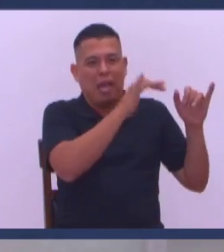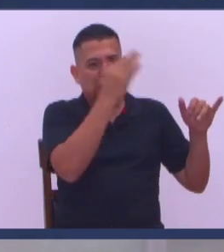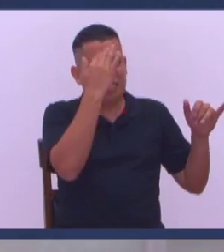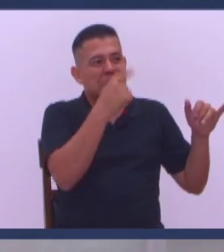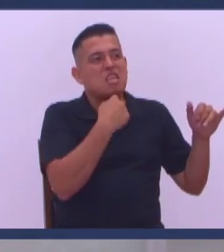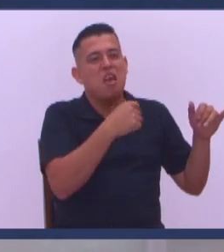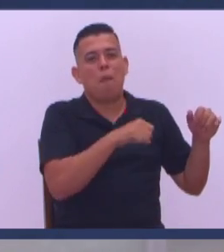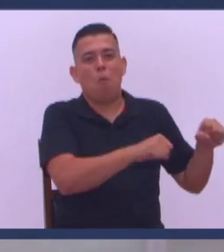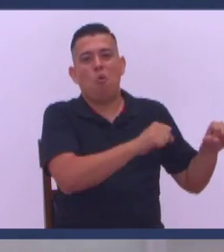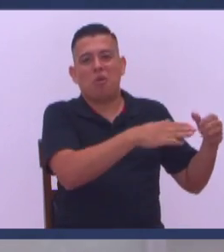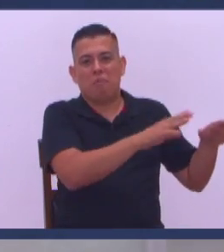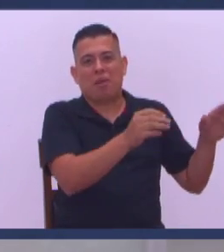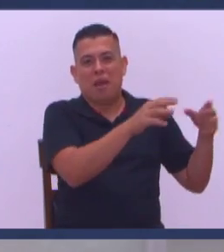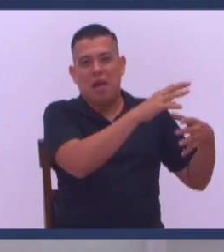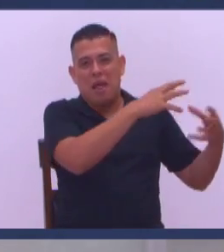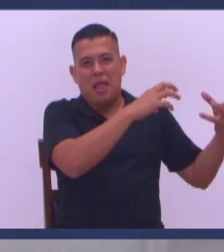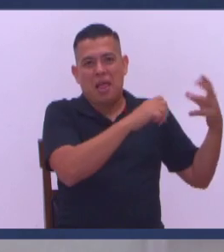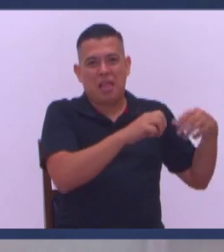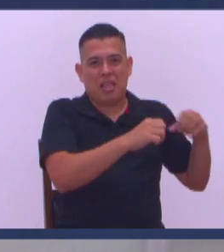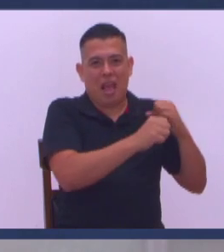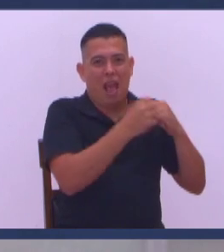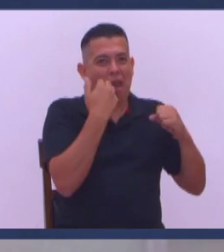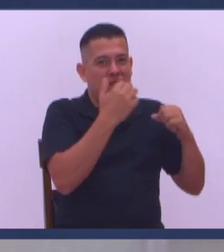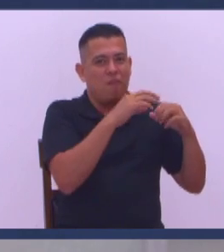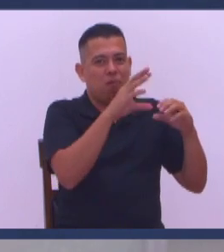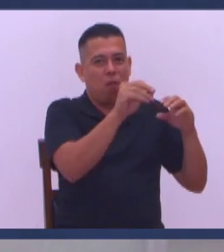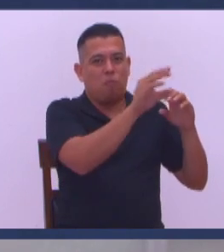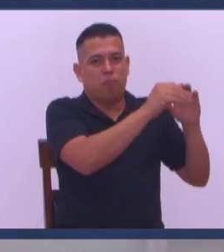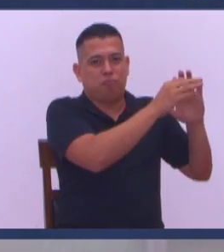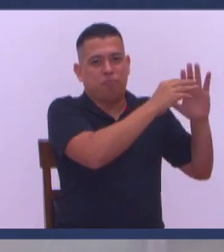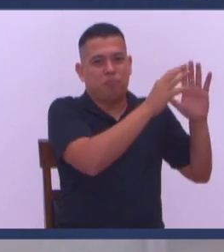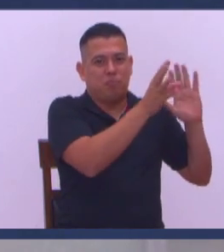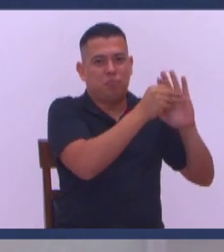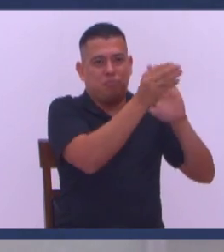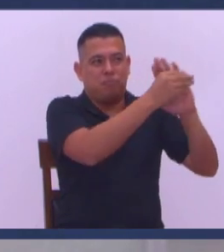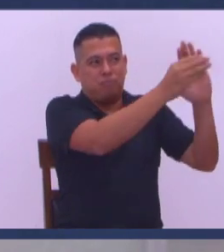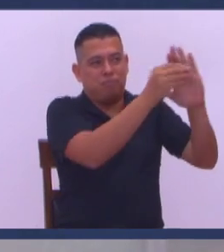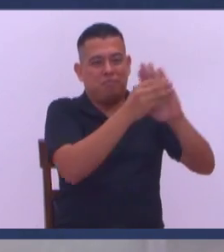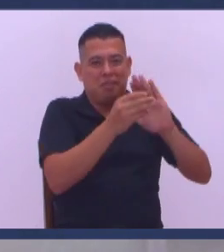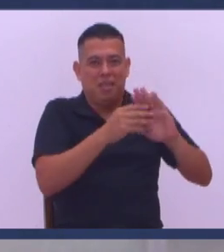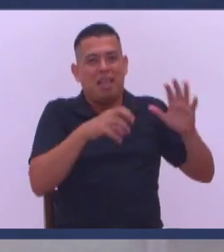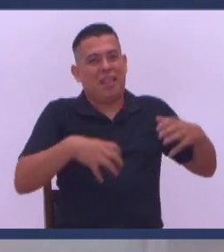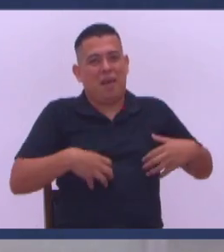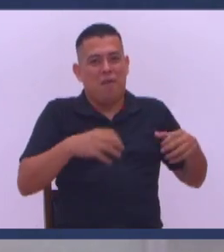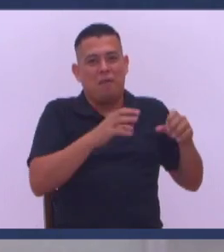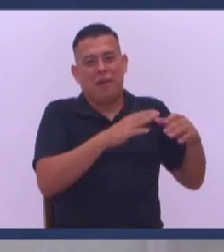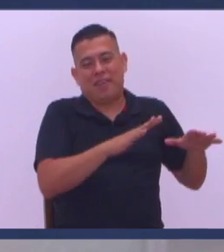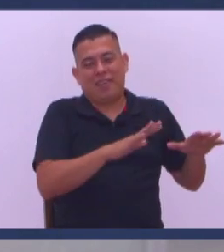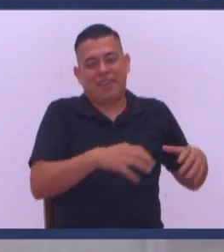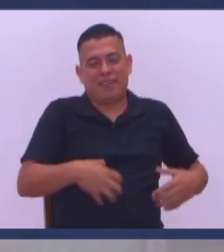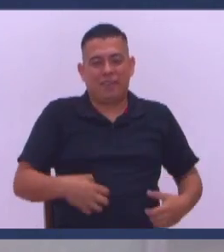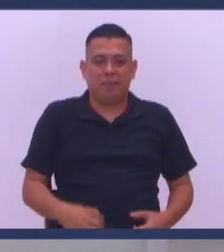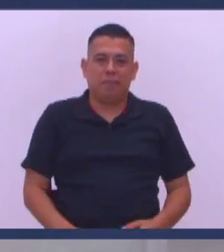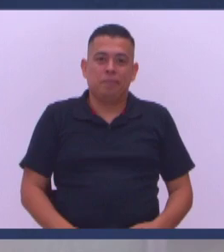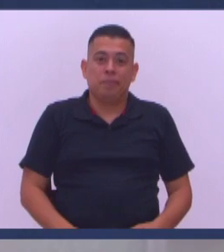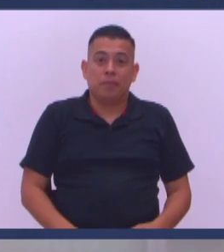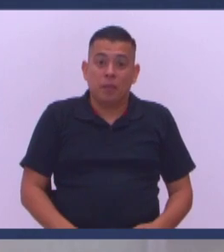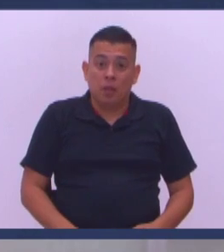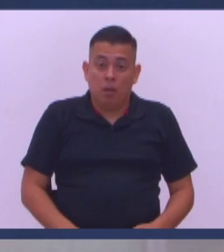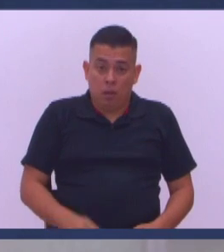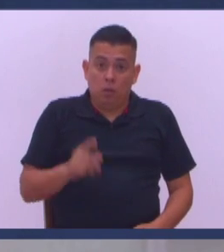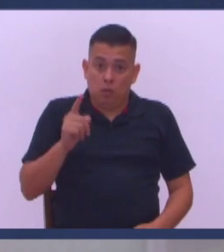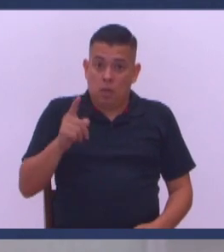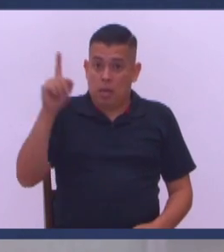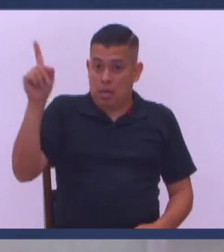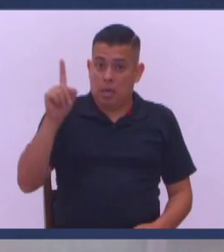están cabales Piense Piense En la mano de Dios La gente dice